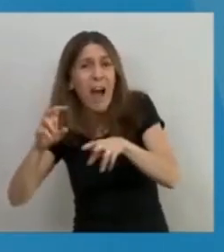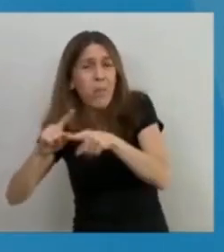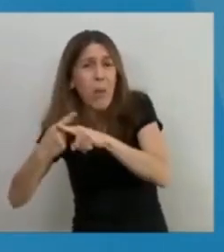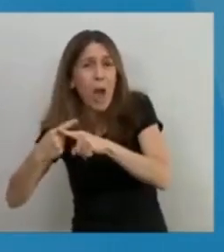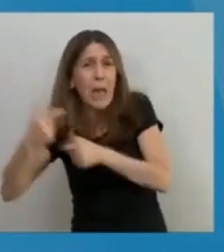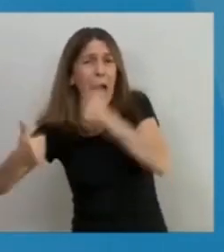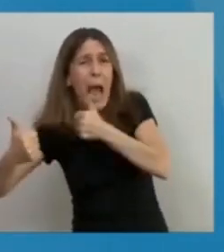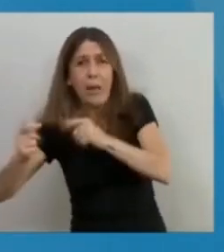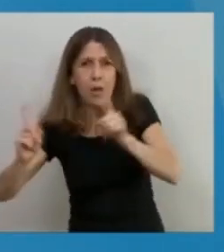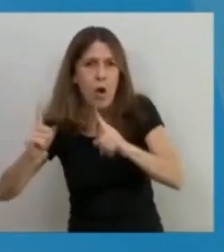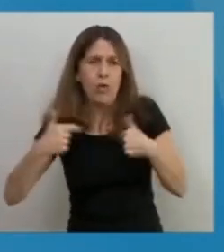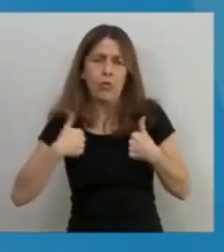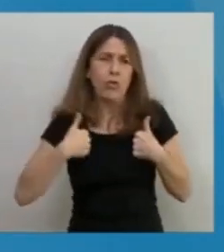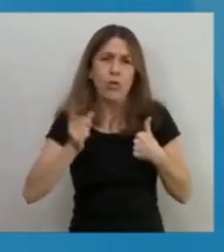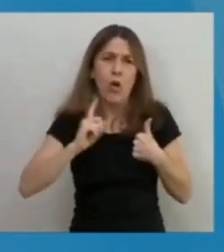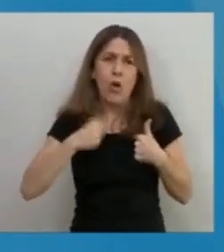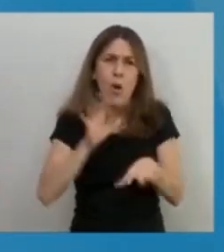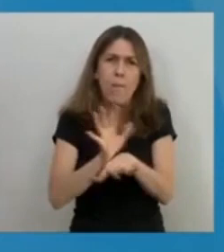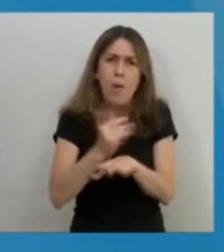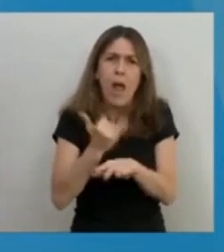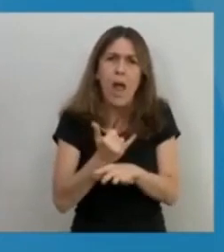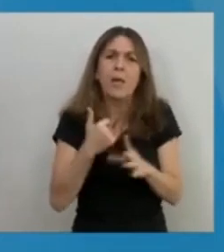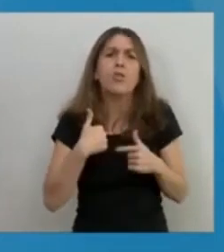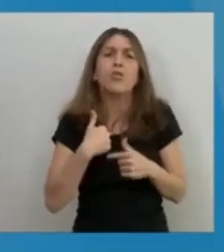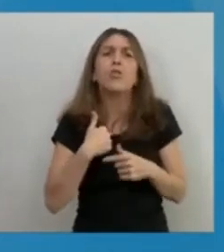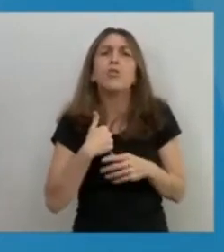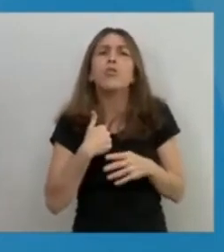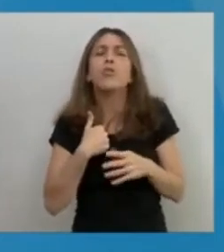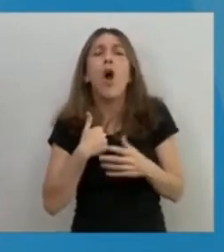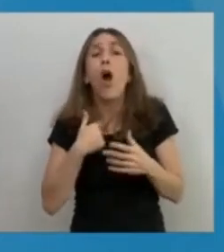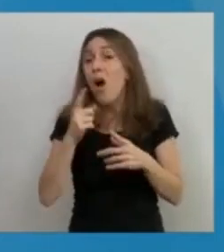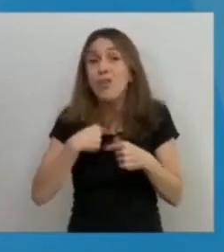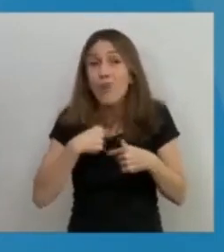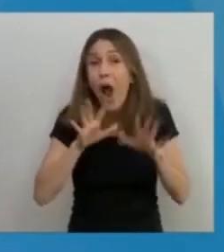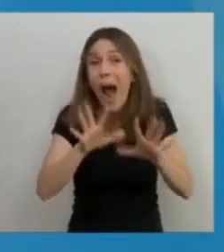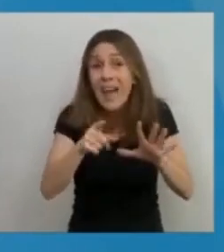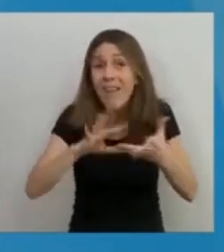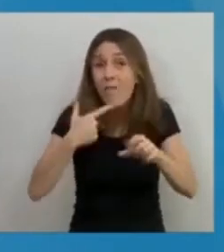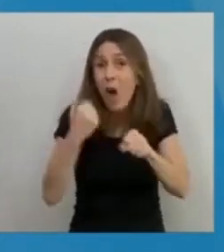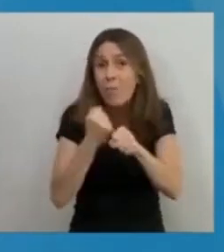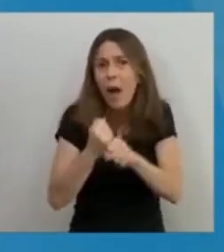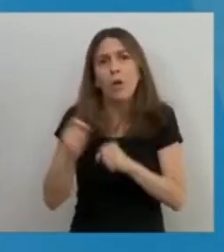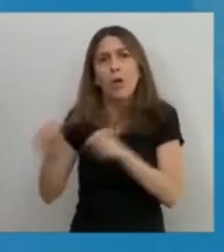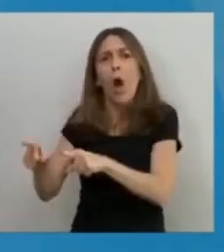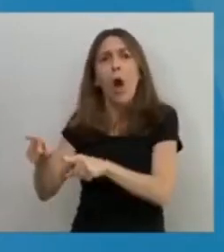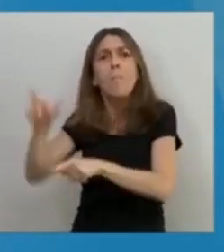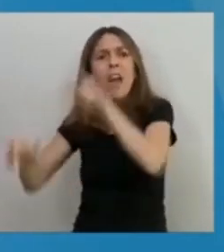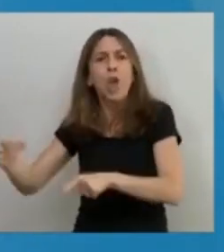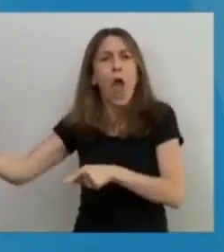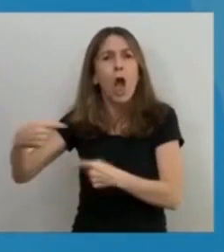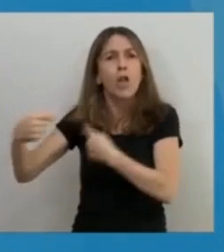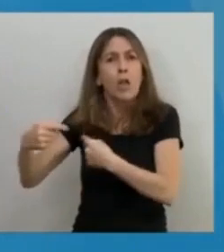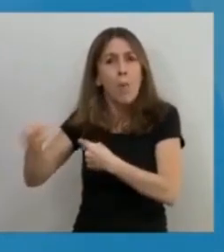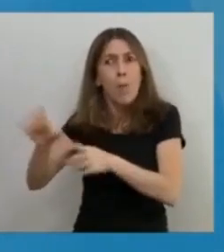yo no voy a cargar en mi conciencia con semejante condena. Que se carguen en su conciencia los que actúan de otro modo.